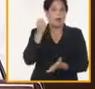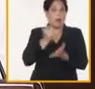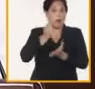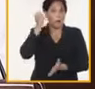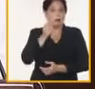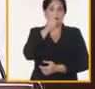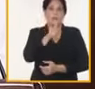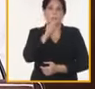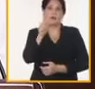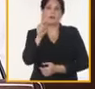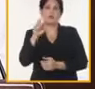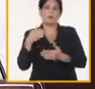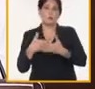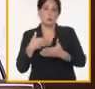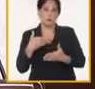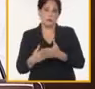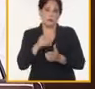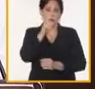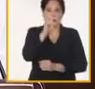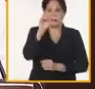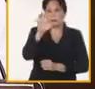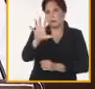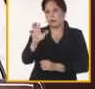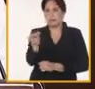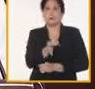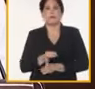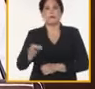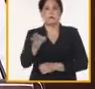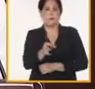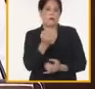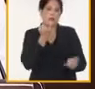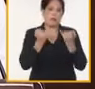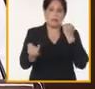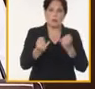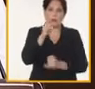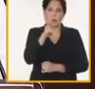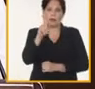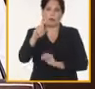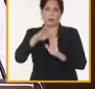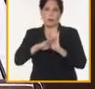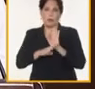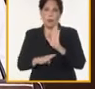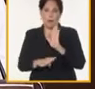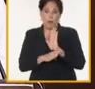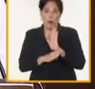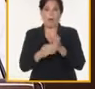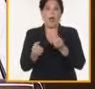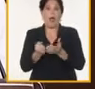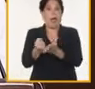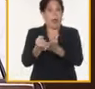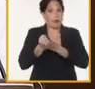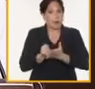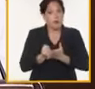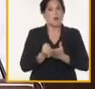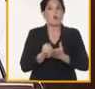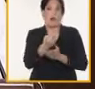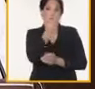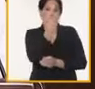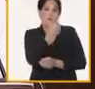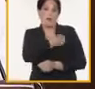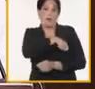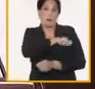111 empresas en 105 municipios y se identifican 21 programas que tributan al autoabastecimiento